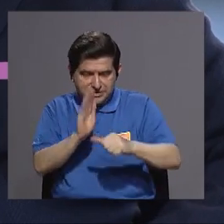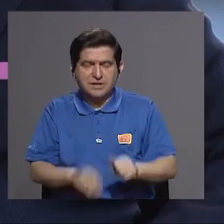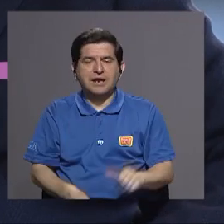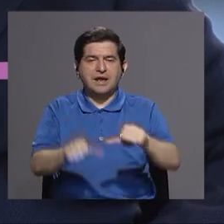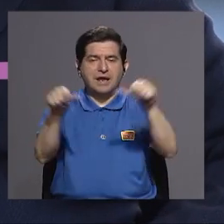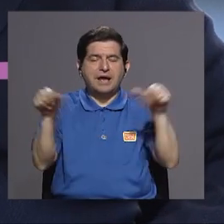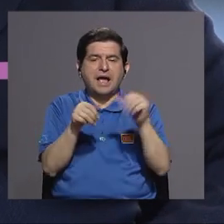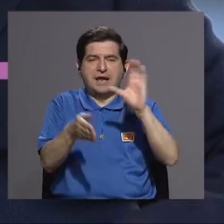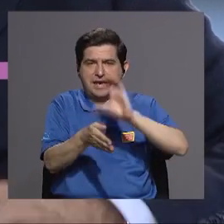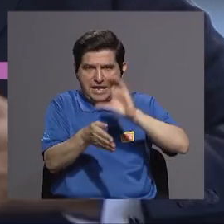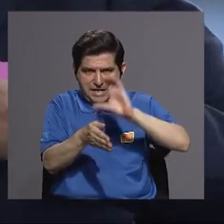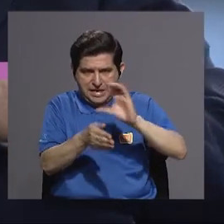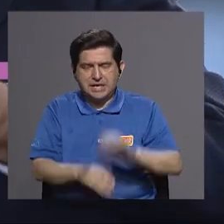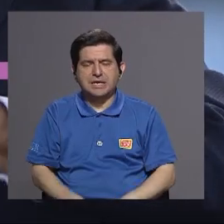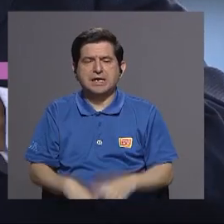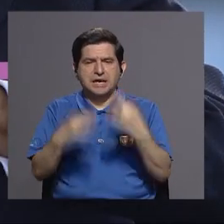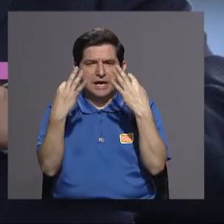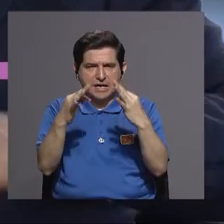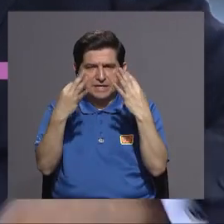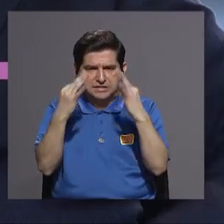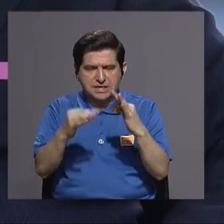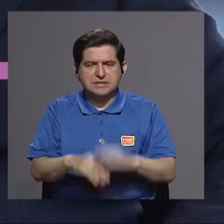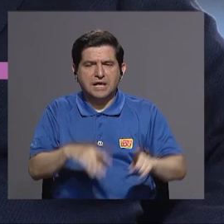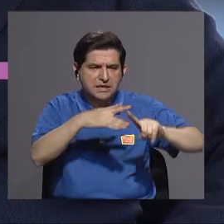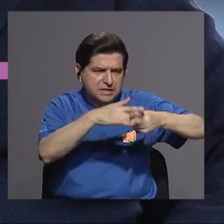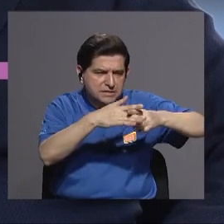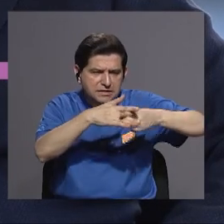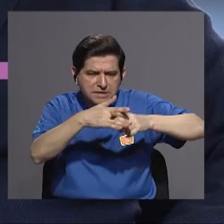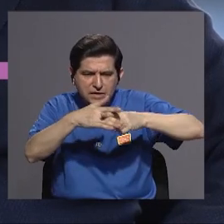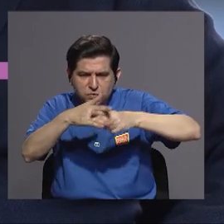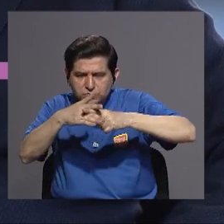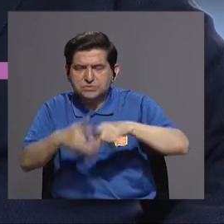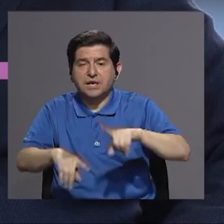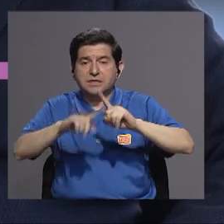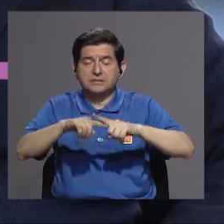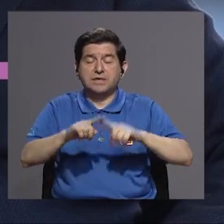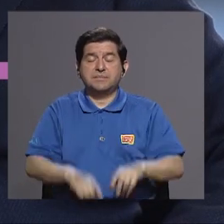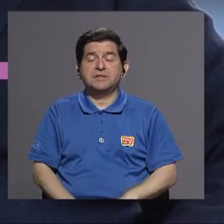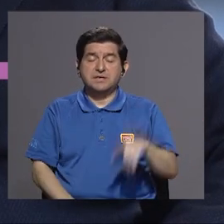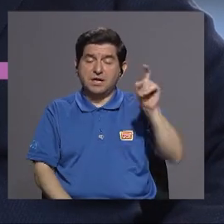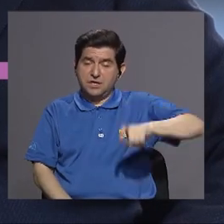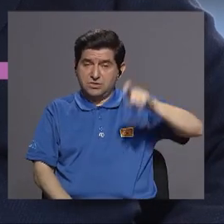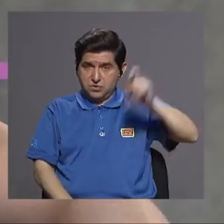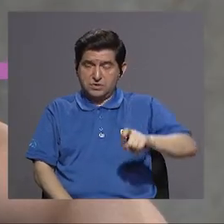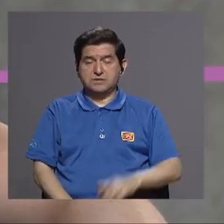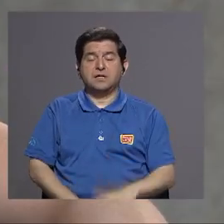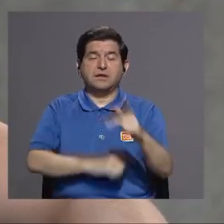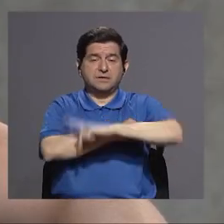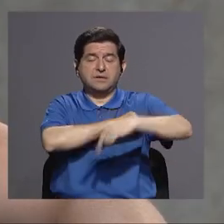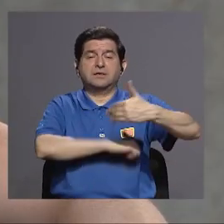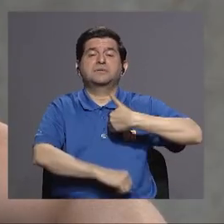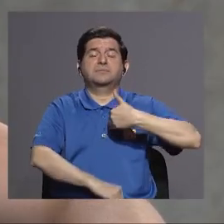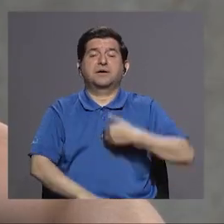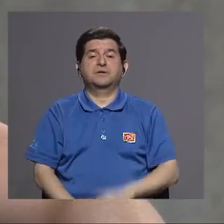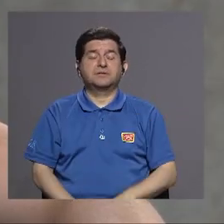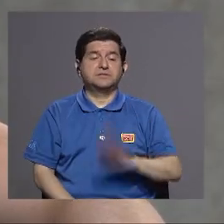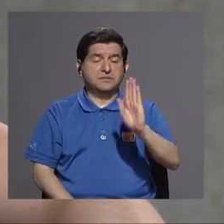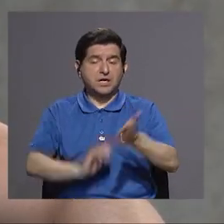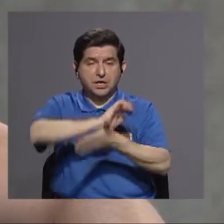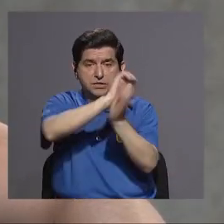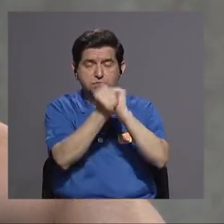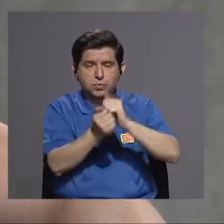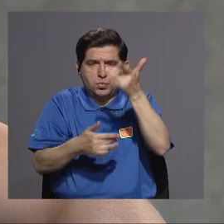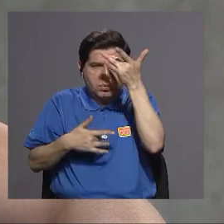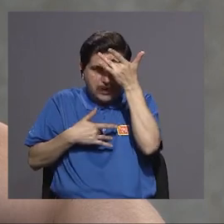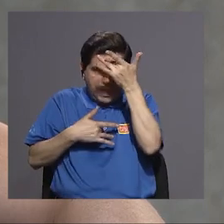ha habido necesidad de ir ajustando ahora dependiendo las de la urgencia que necesite el país en su cambio